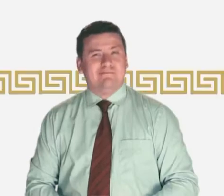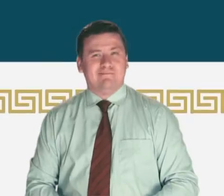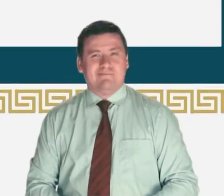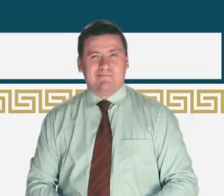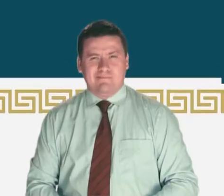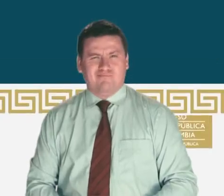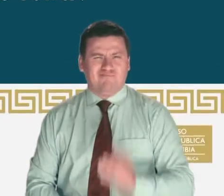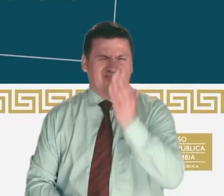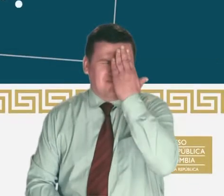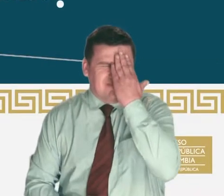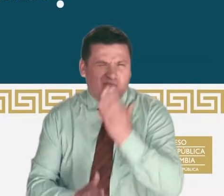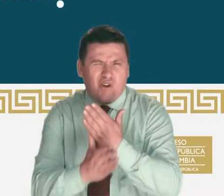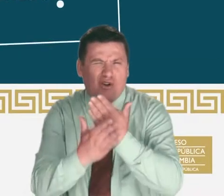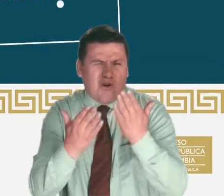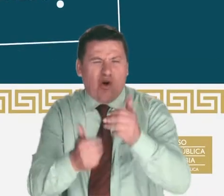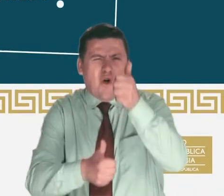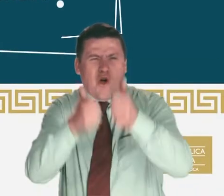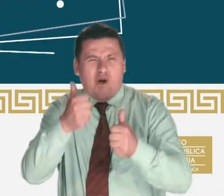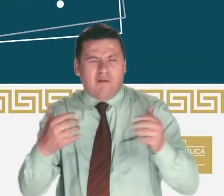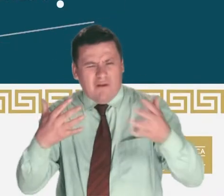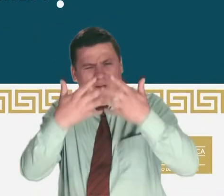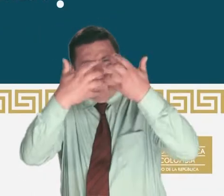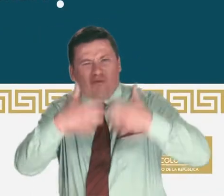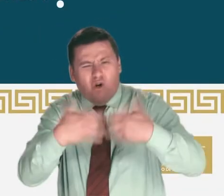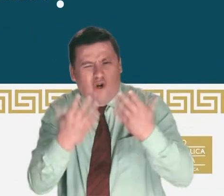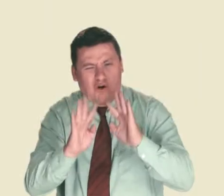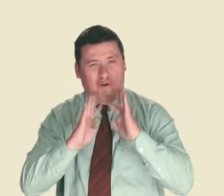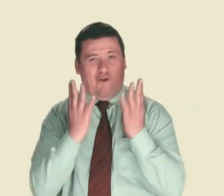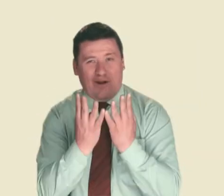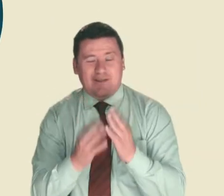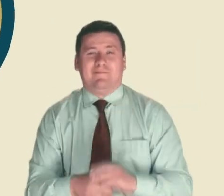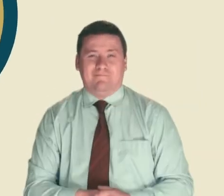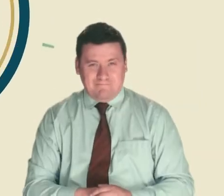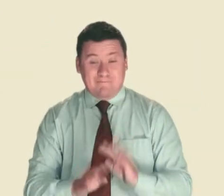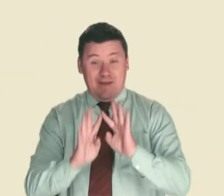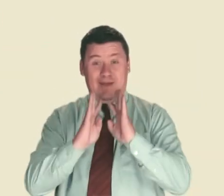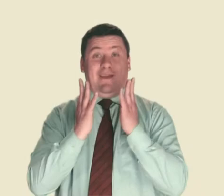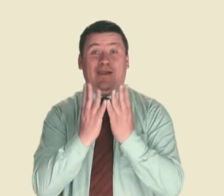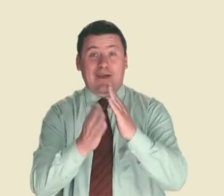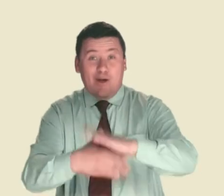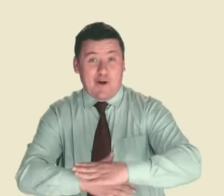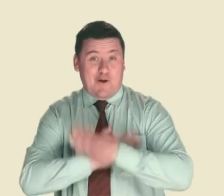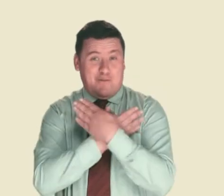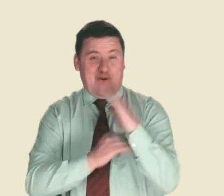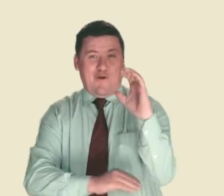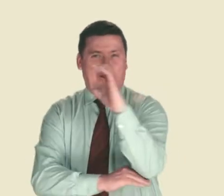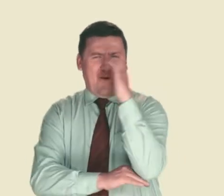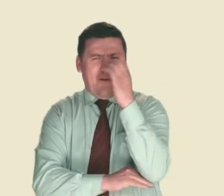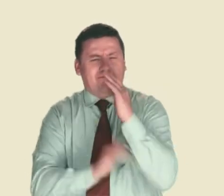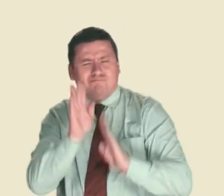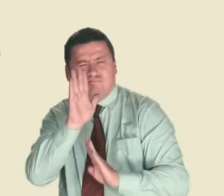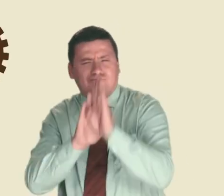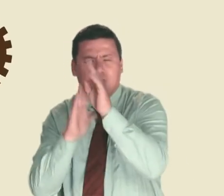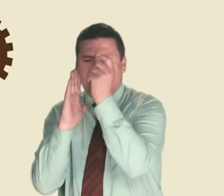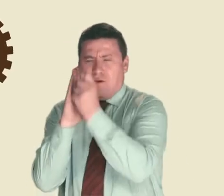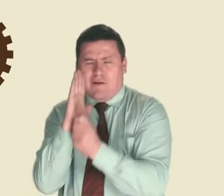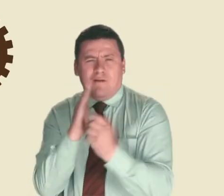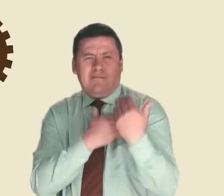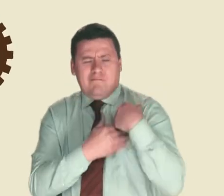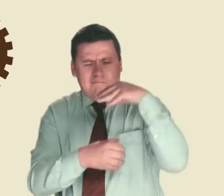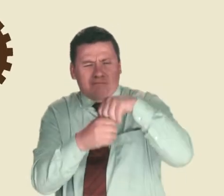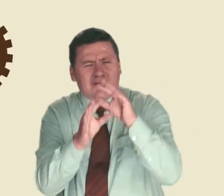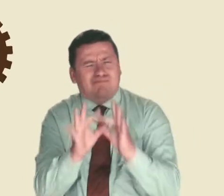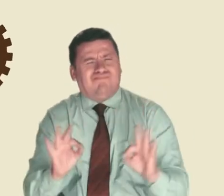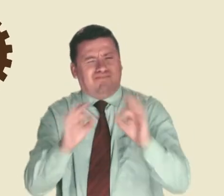¿Sabe usted cuáles son las funciones del Congreso? El Congreso de la República de Colombia desarrolla múltiples funciones